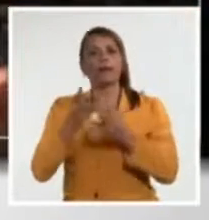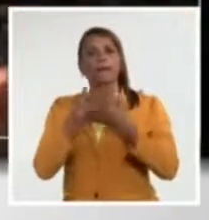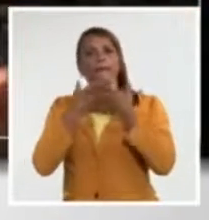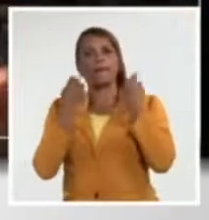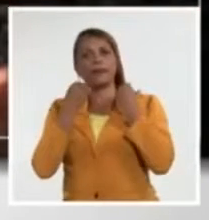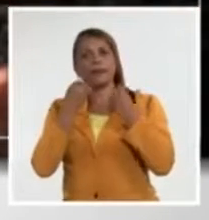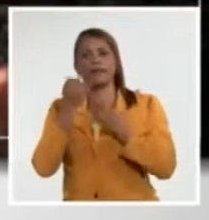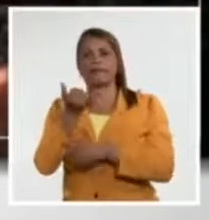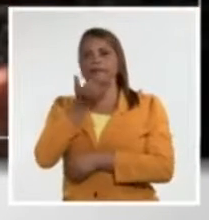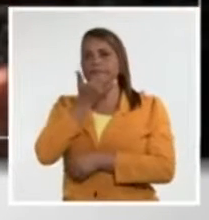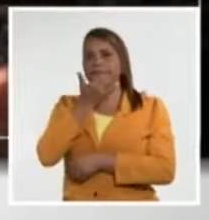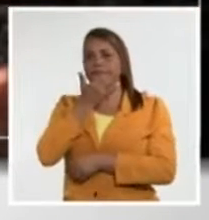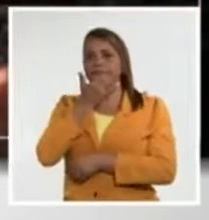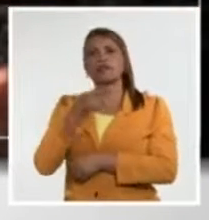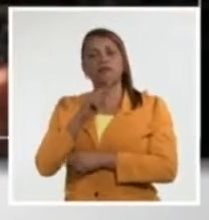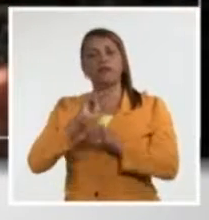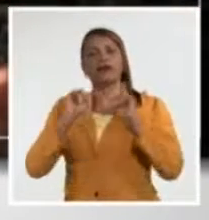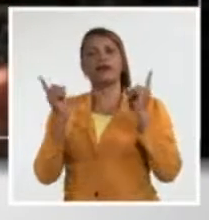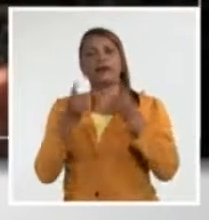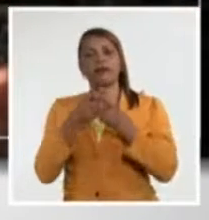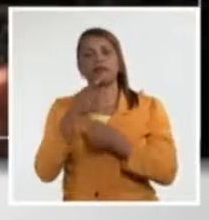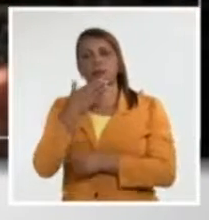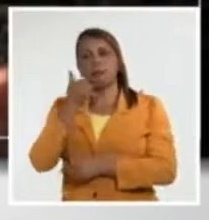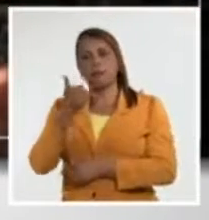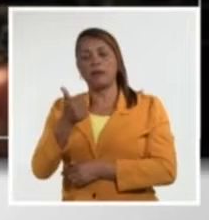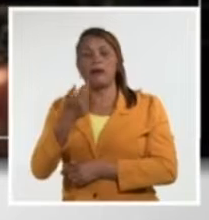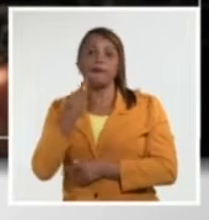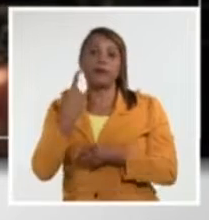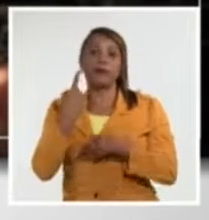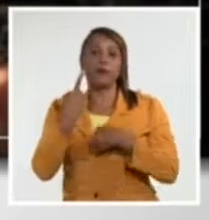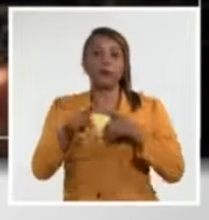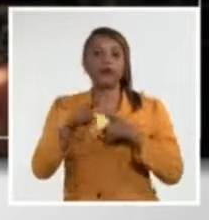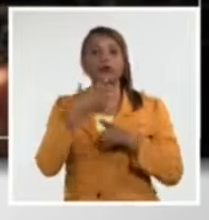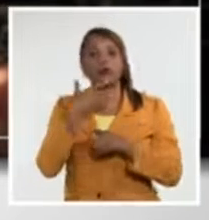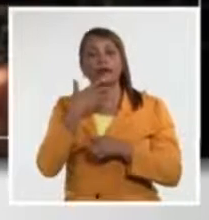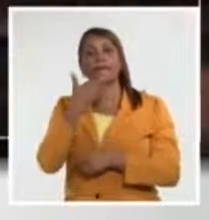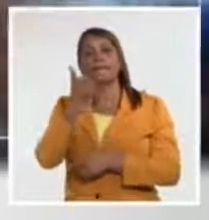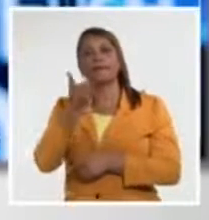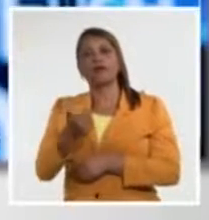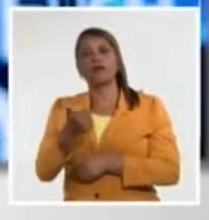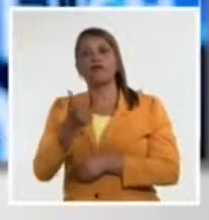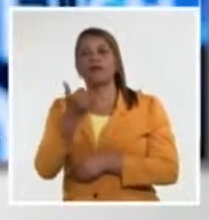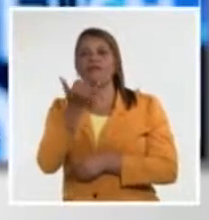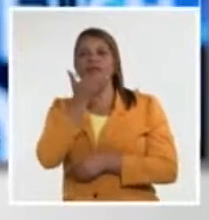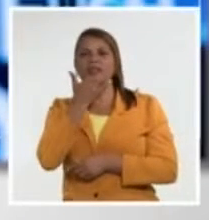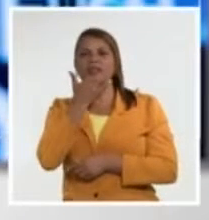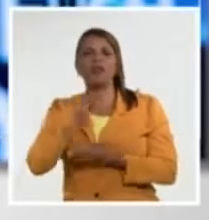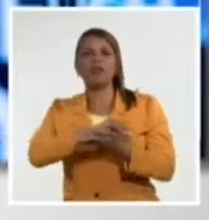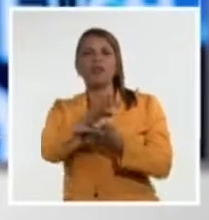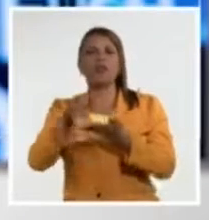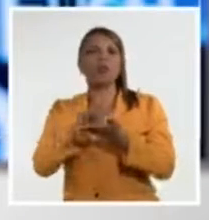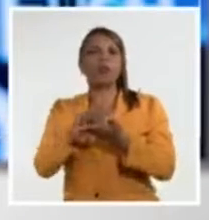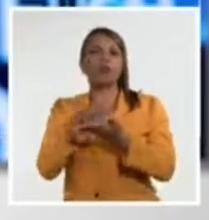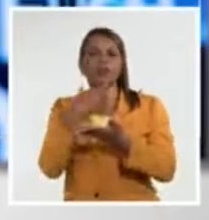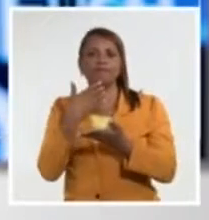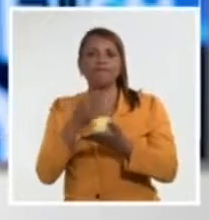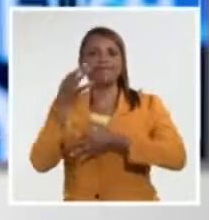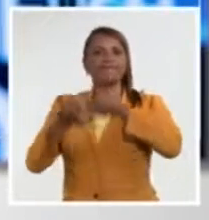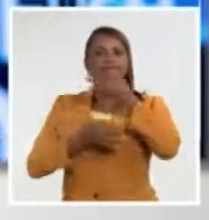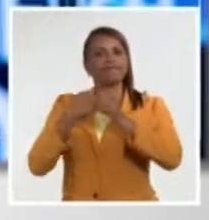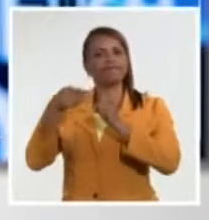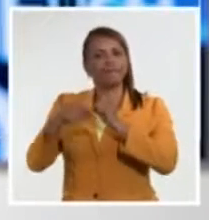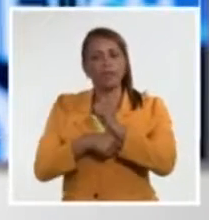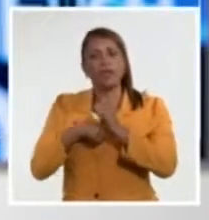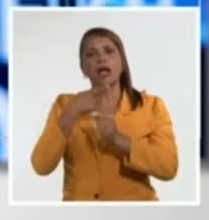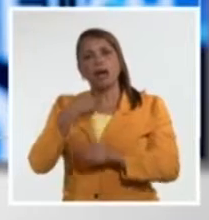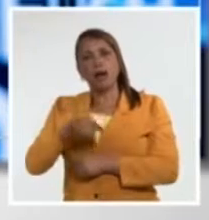fue en general bien acogido, en otros temas esenciales que van a las causas del problema y no solo a sus consecuencias, el avance